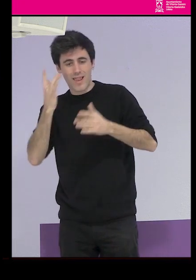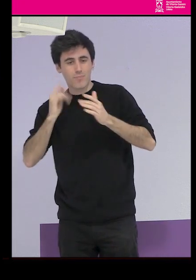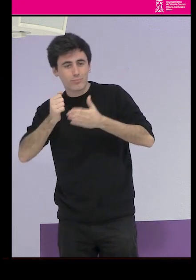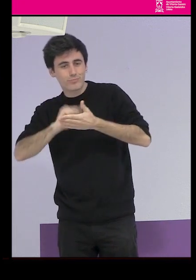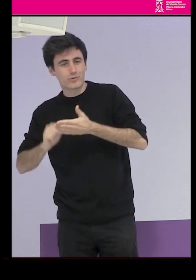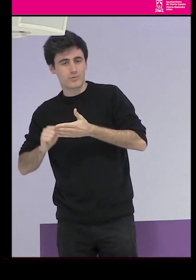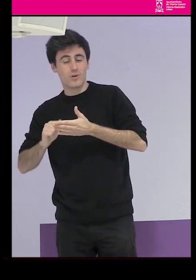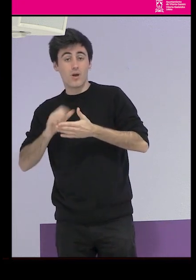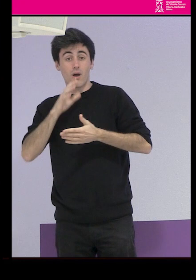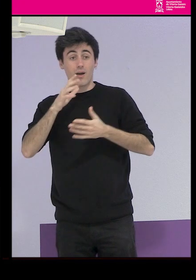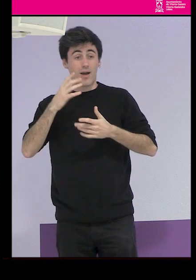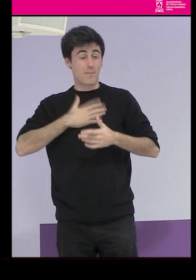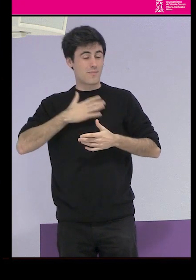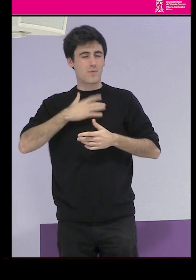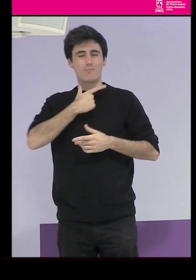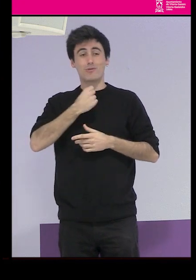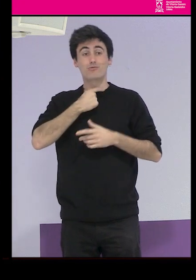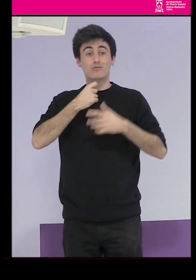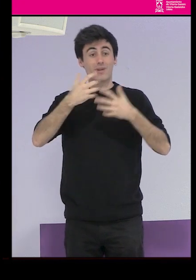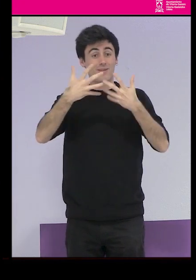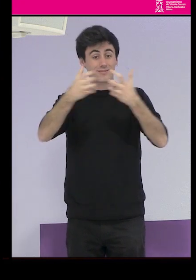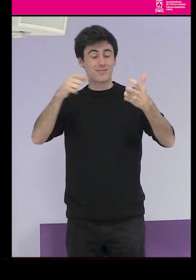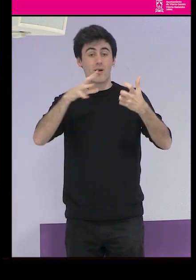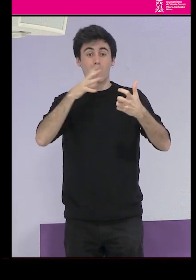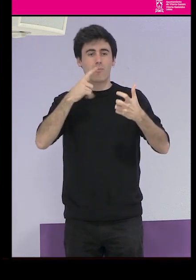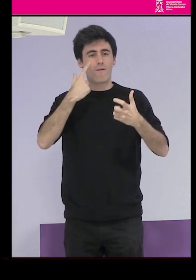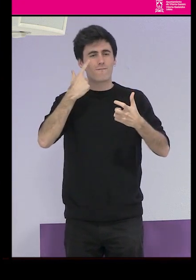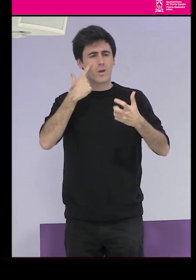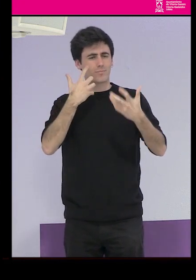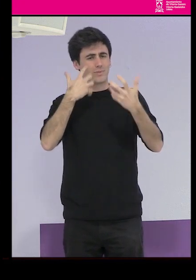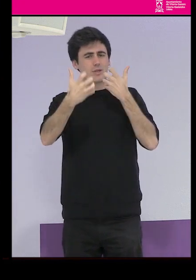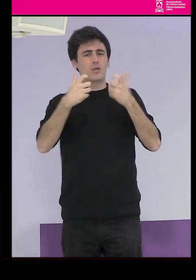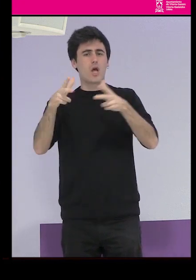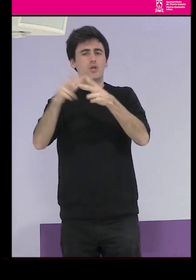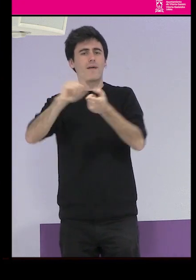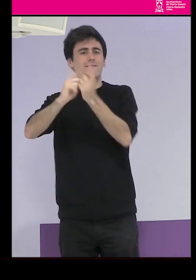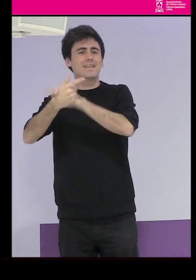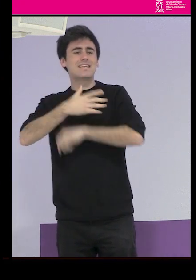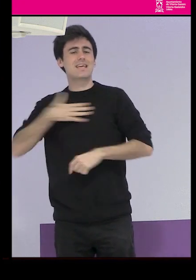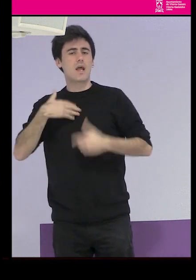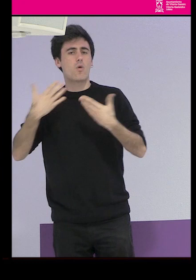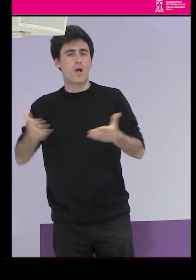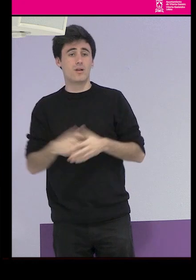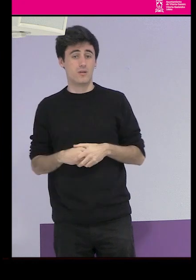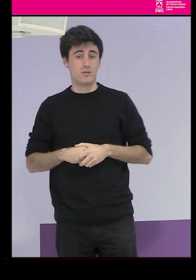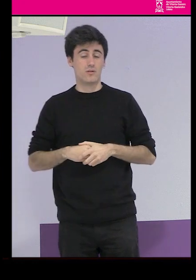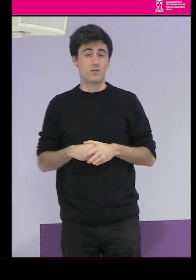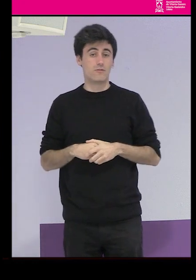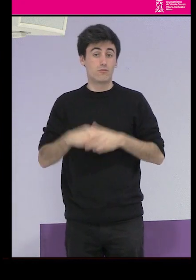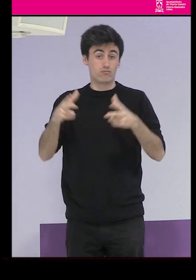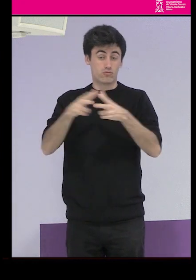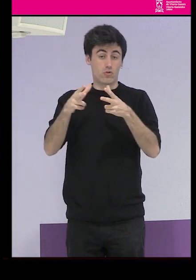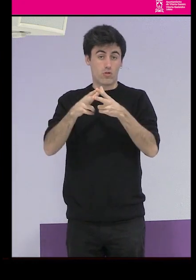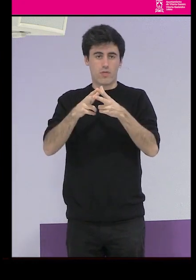letra que dice mucho de los cambios que se pretendían con la sociedad, esa sociedad que le